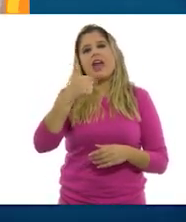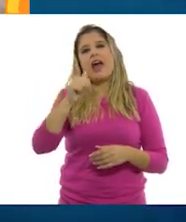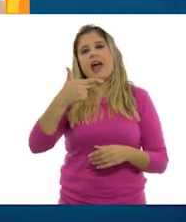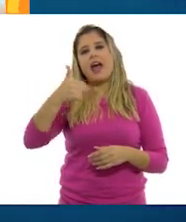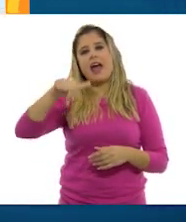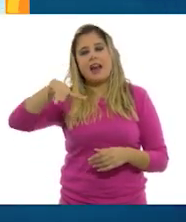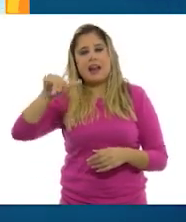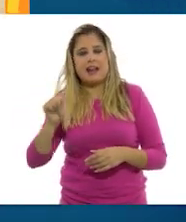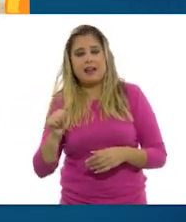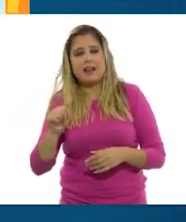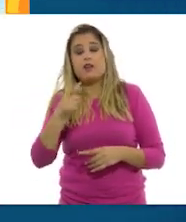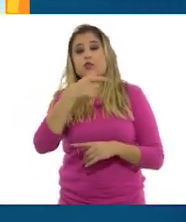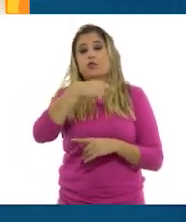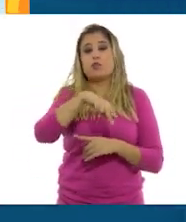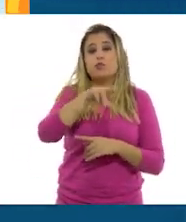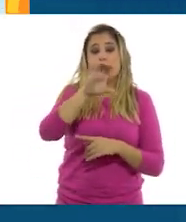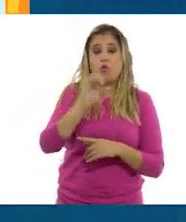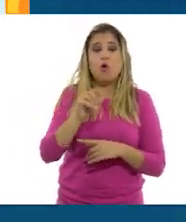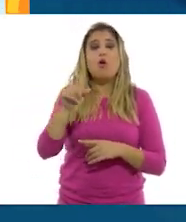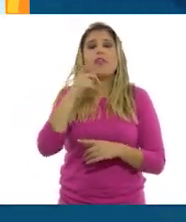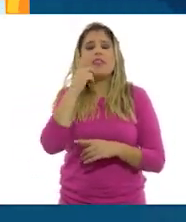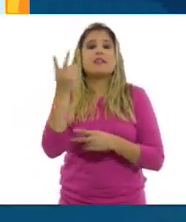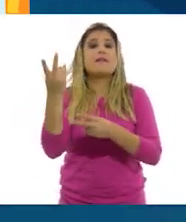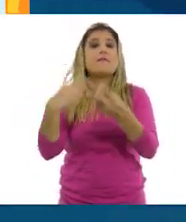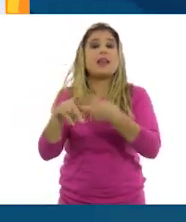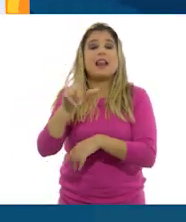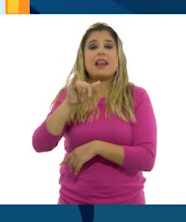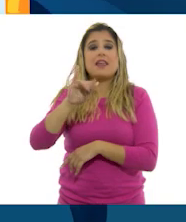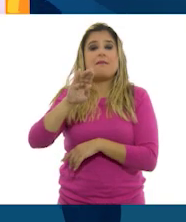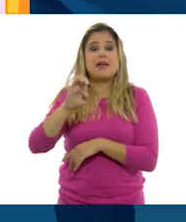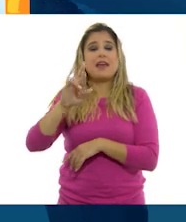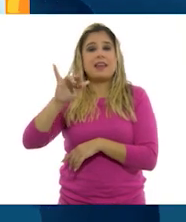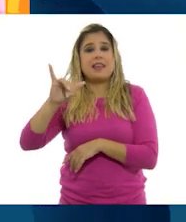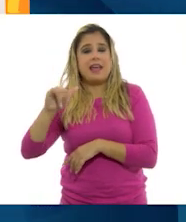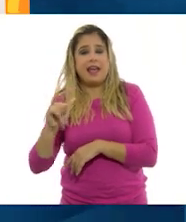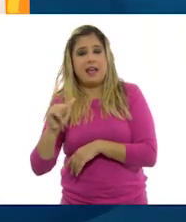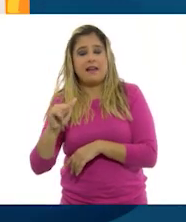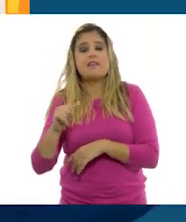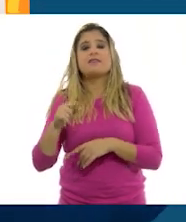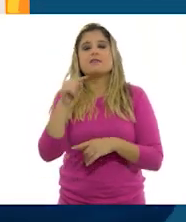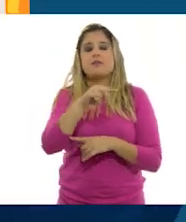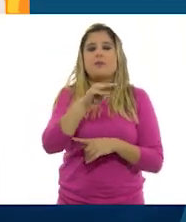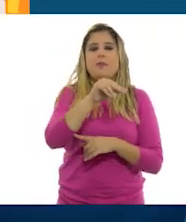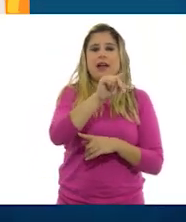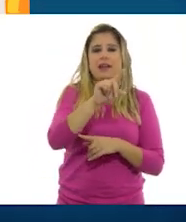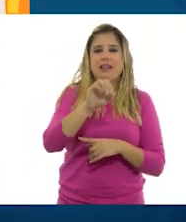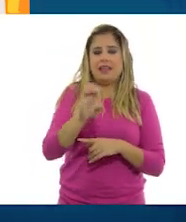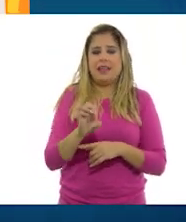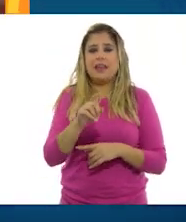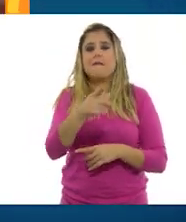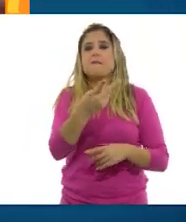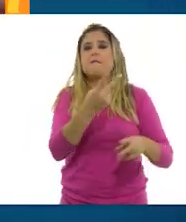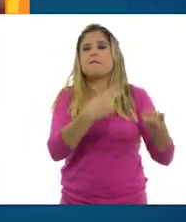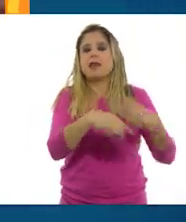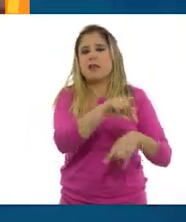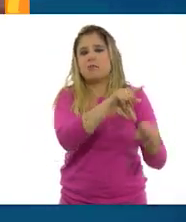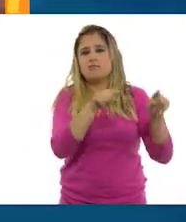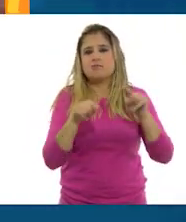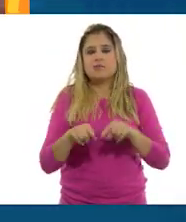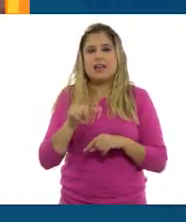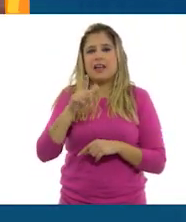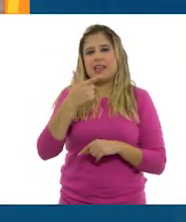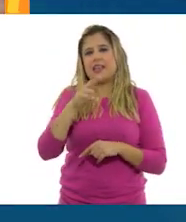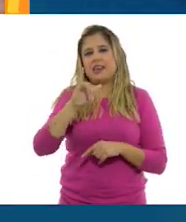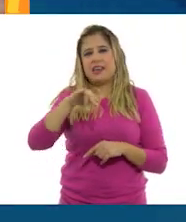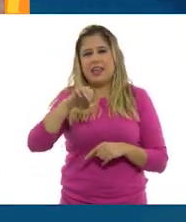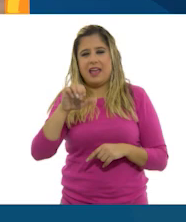Los cru dicen que vienen de Liberia, los mandé, igual vienen casi de Guinea,